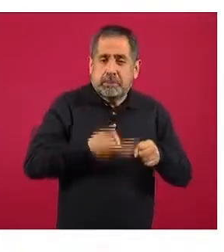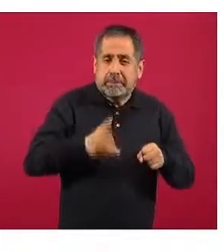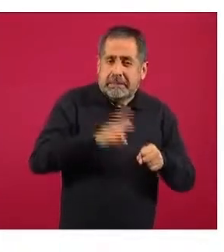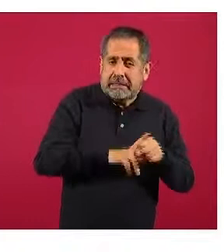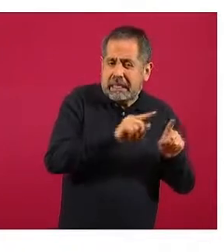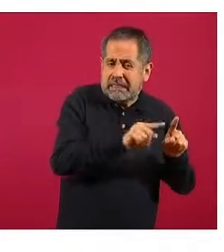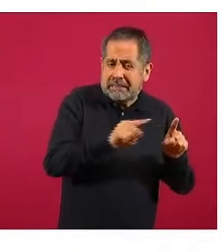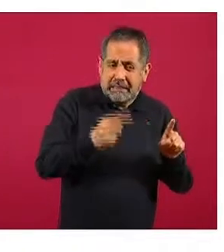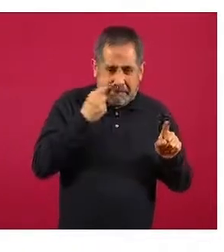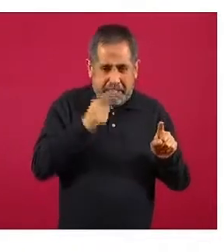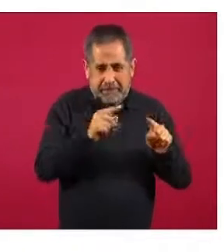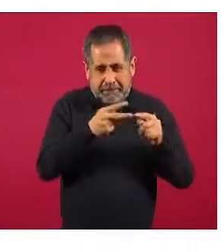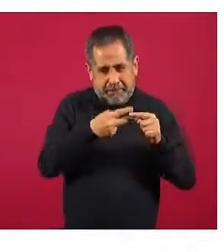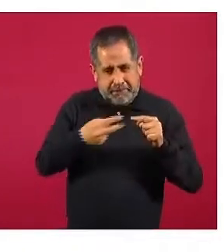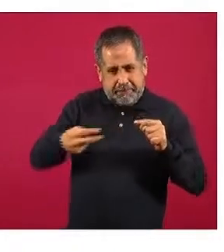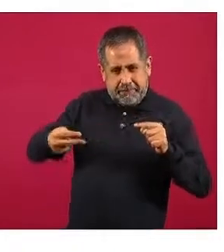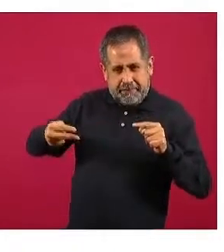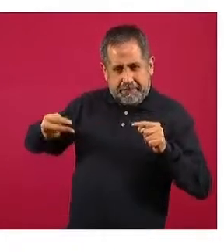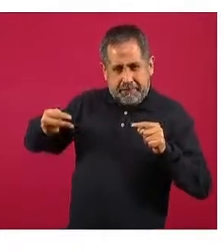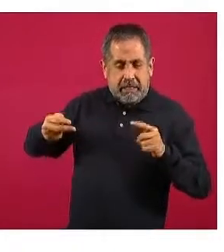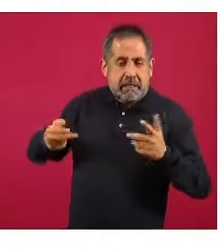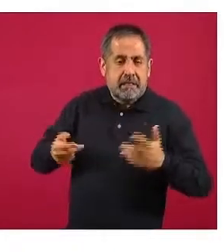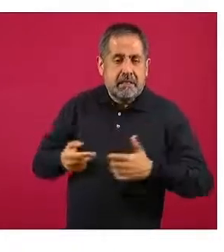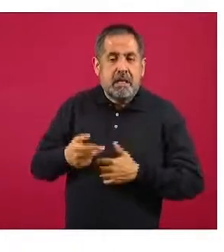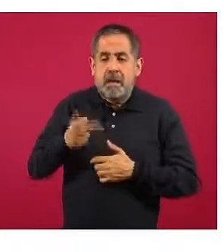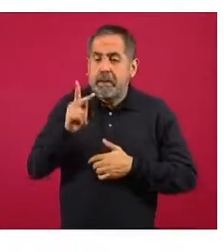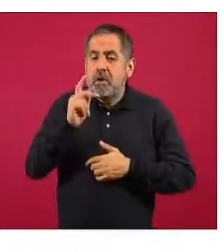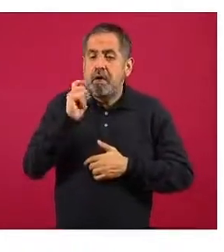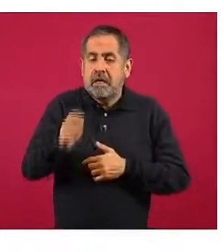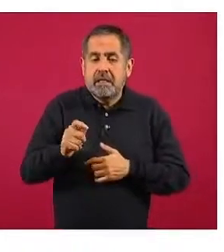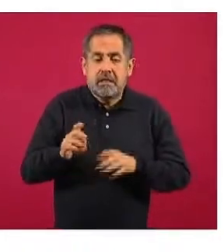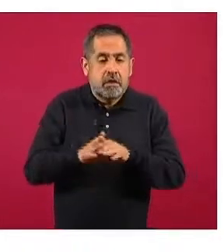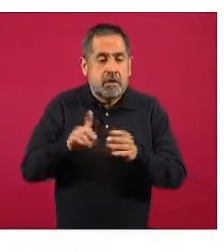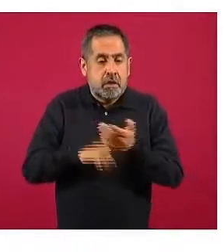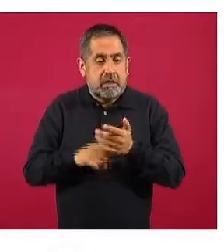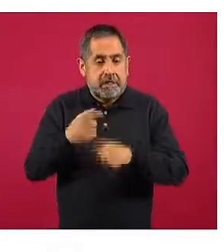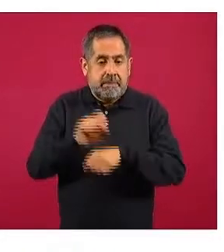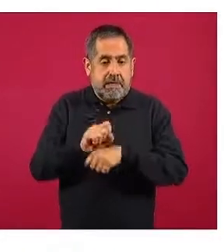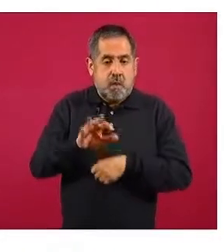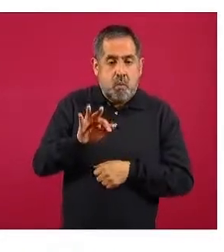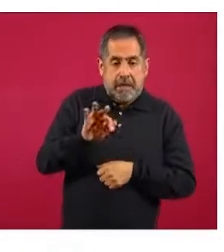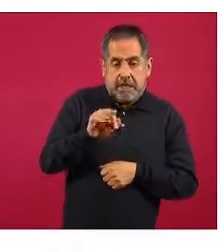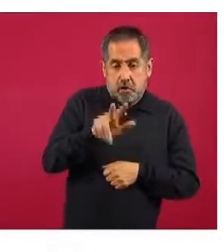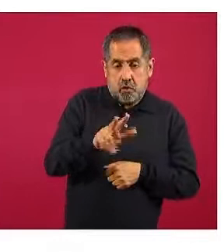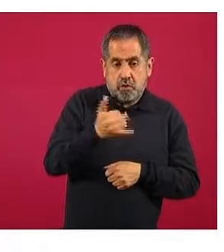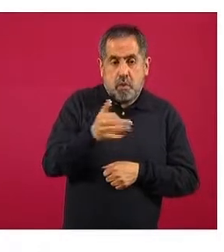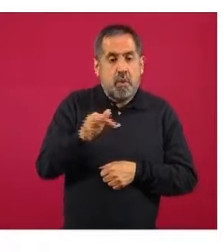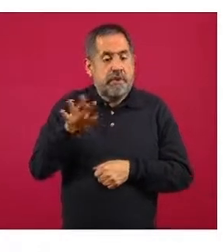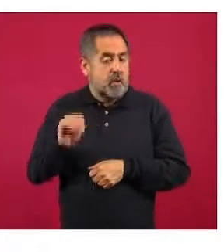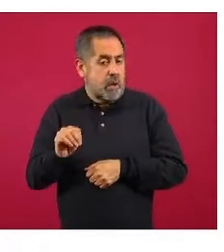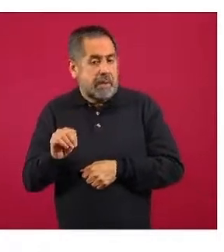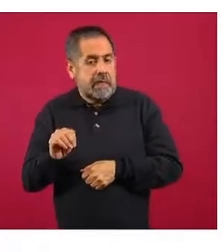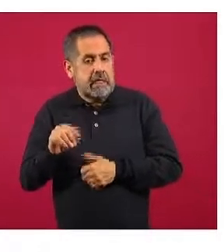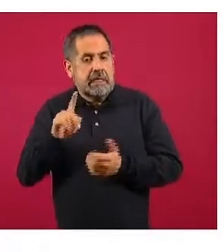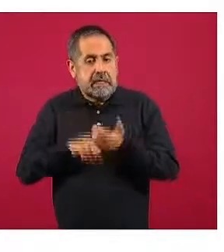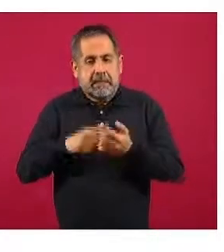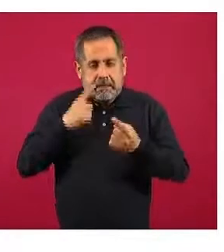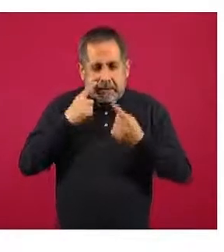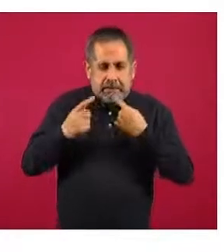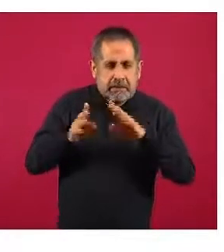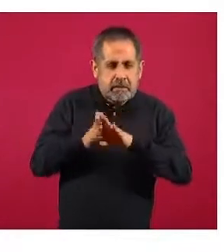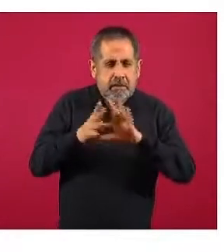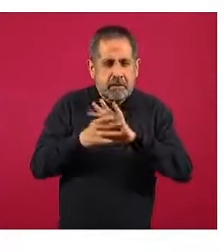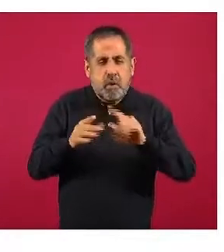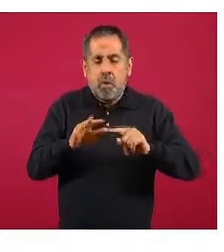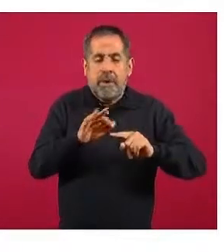gráficas. Sin embargo, el incremento que hubo entre la 48 y la 49, comparando al que se había producido